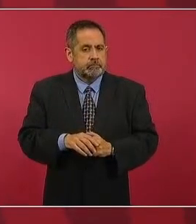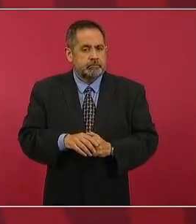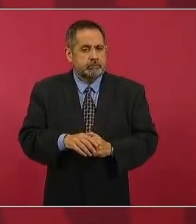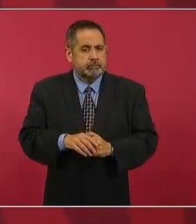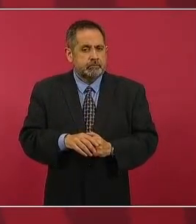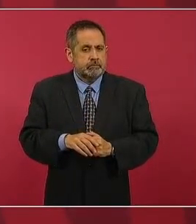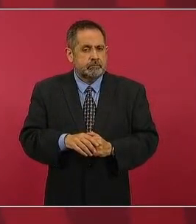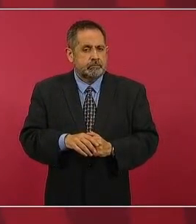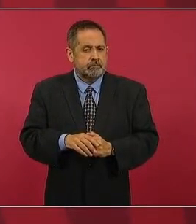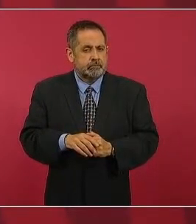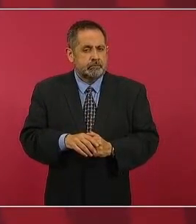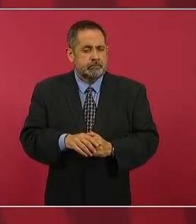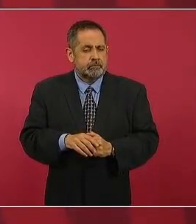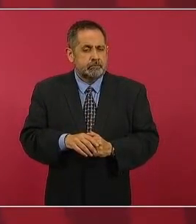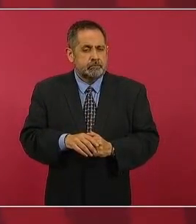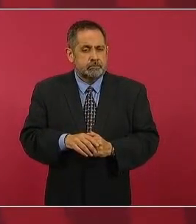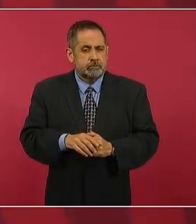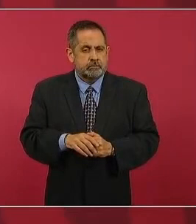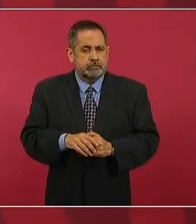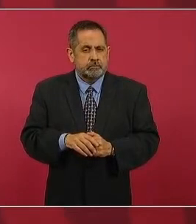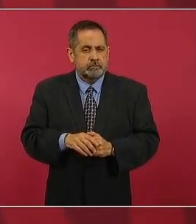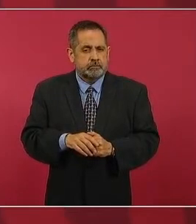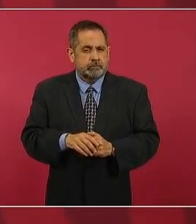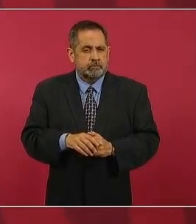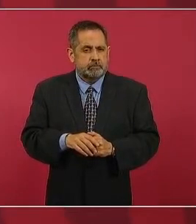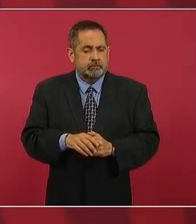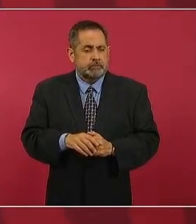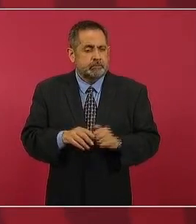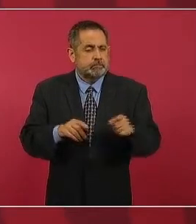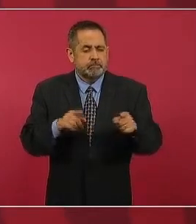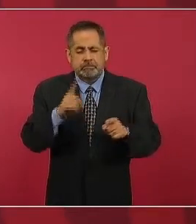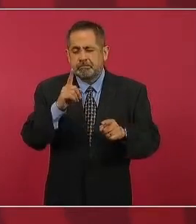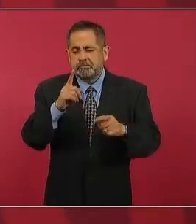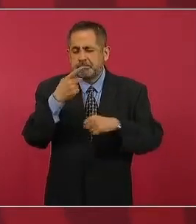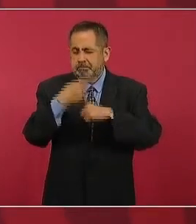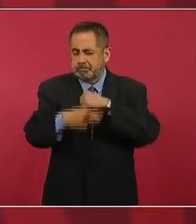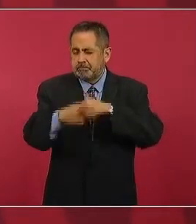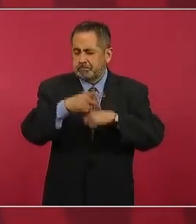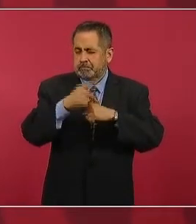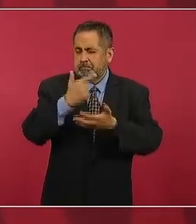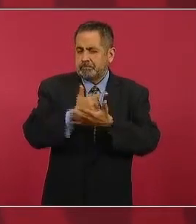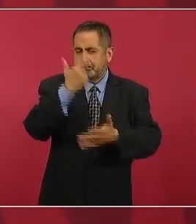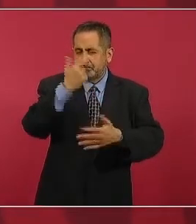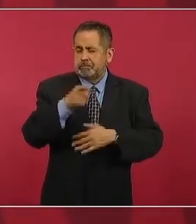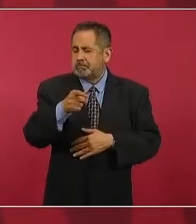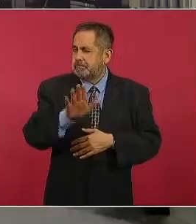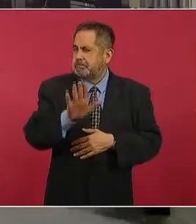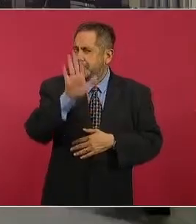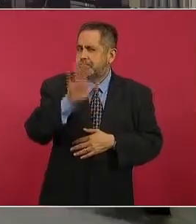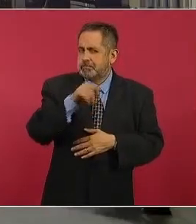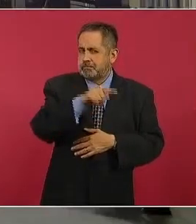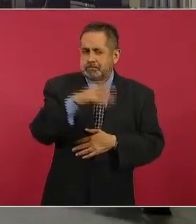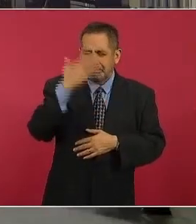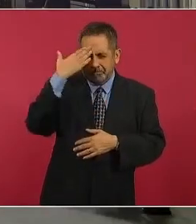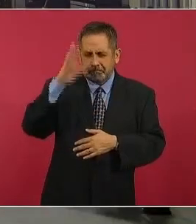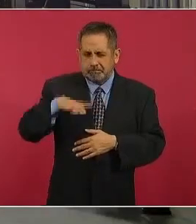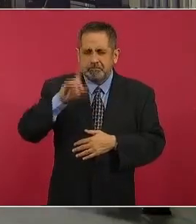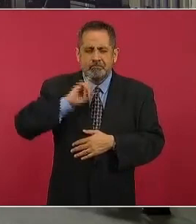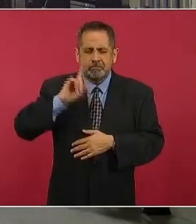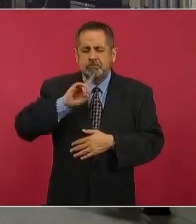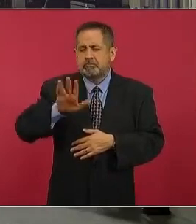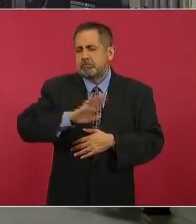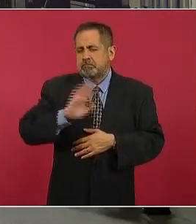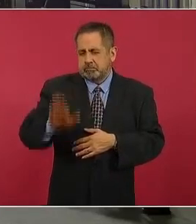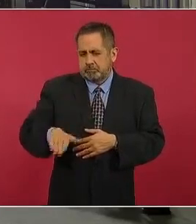en una situación muy delicada parece que sí hay una señora fallecida